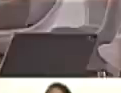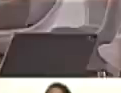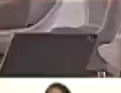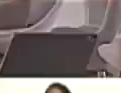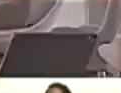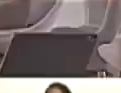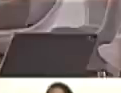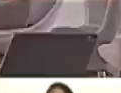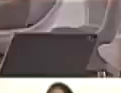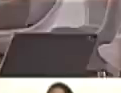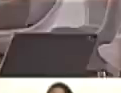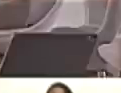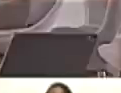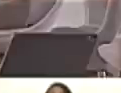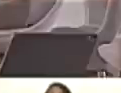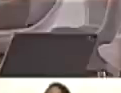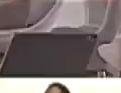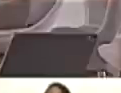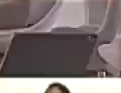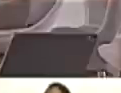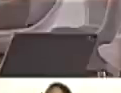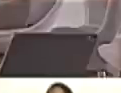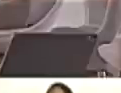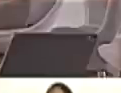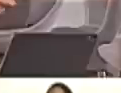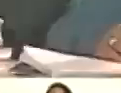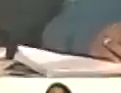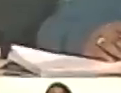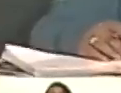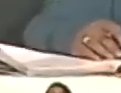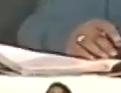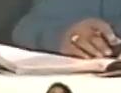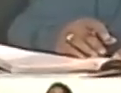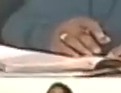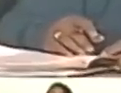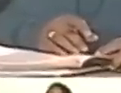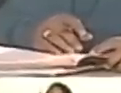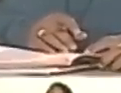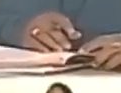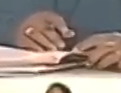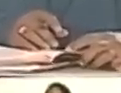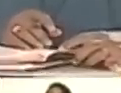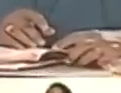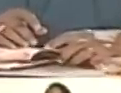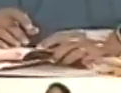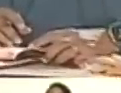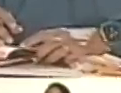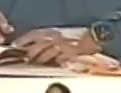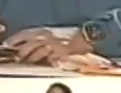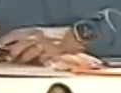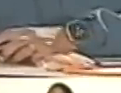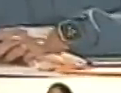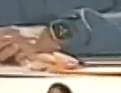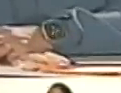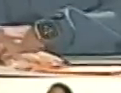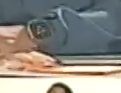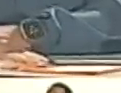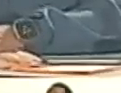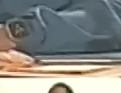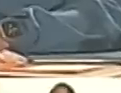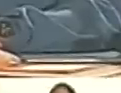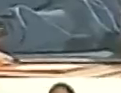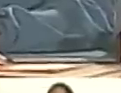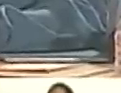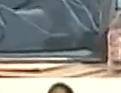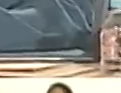todas las gobernadoras, todos los alcaldes, todas las alcaldesas, todos los ministros, todos los vicepresidentes, todos, todos tenemos que tener el uno por